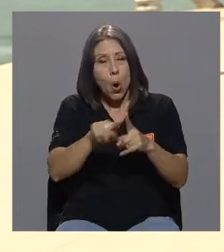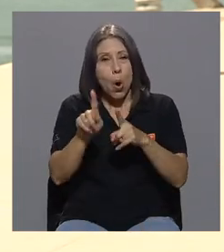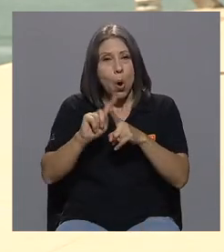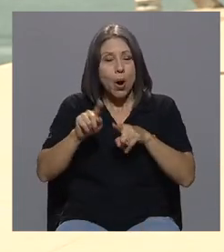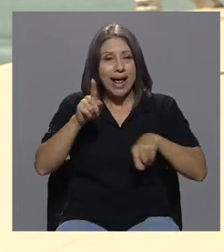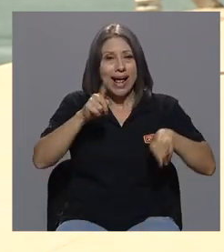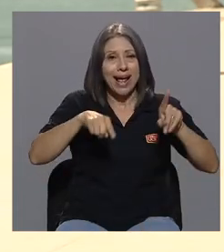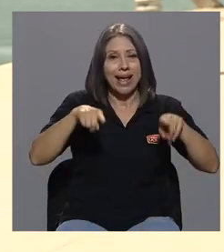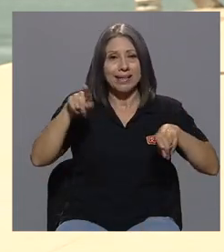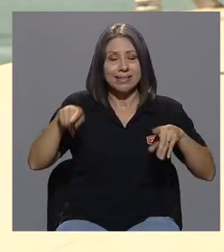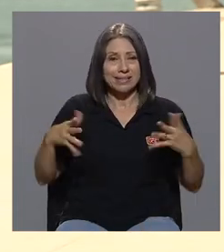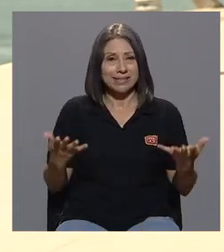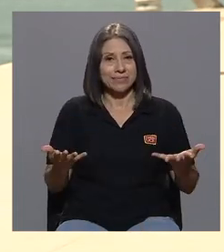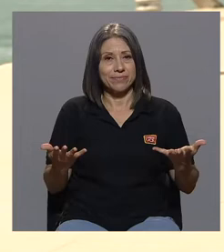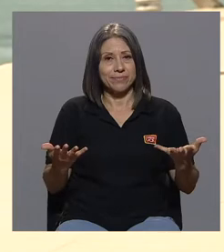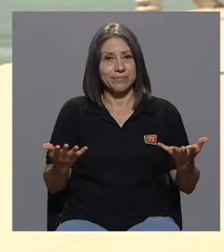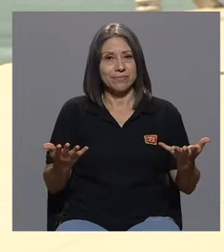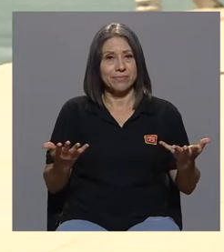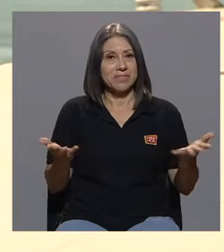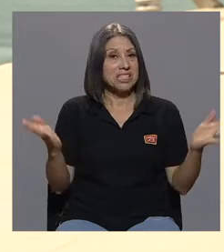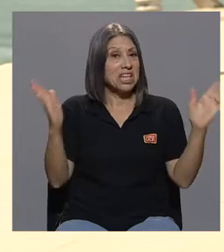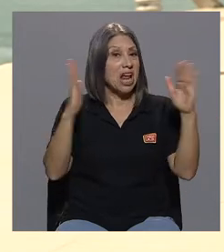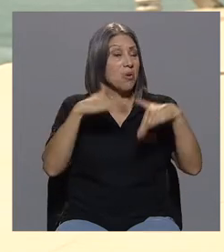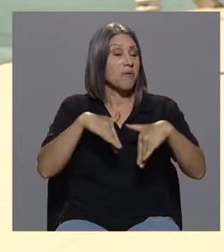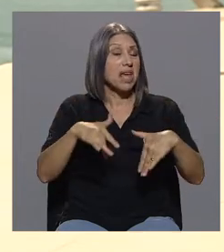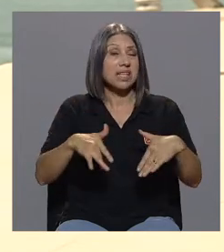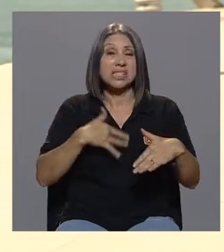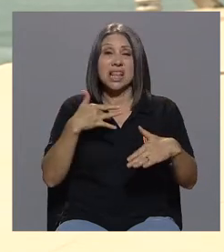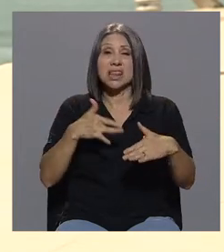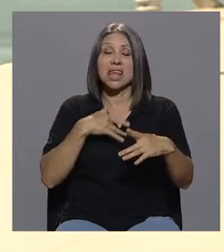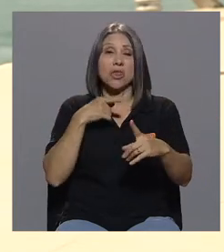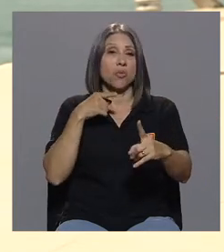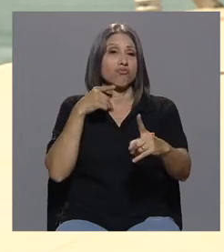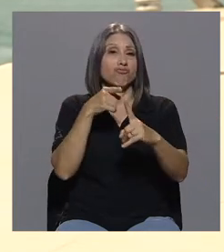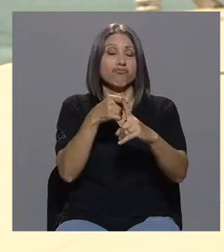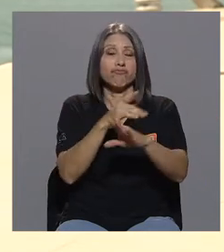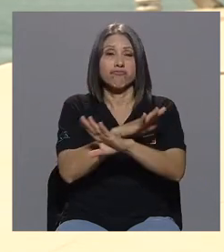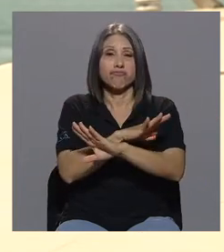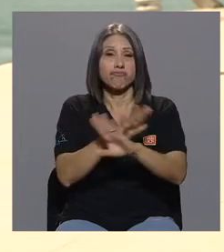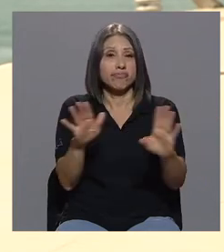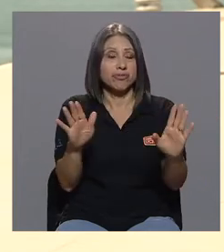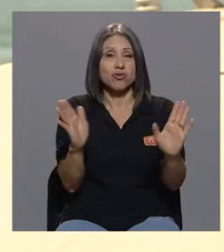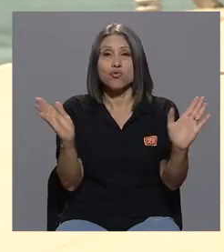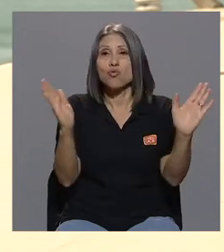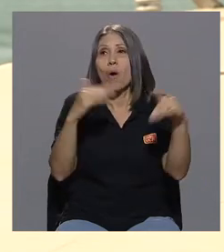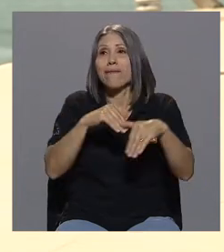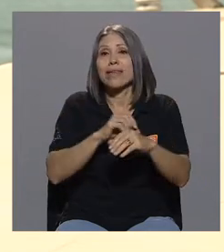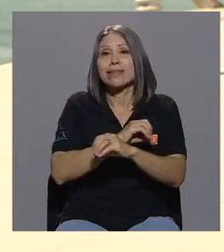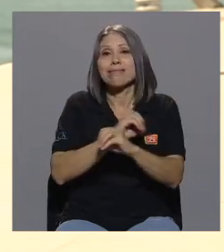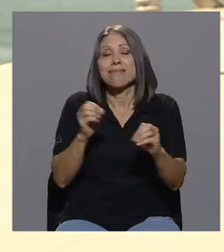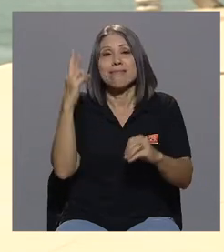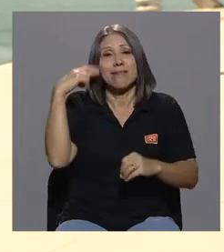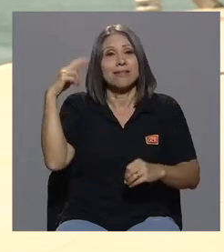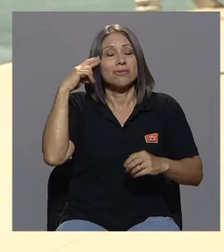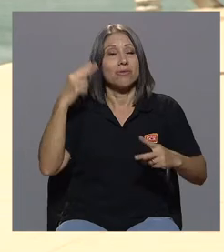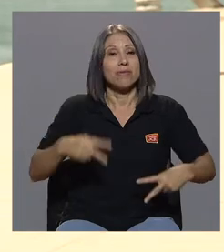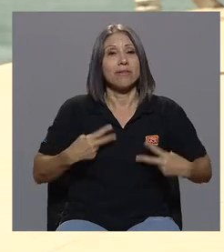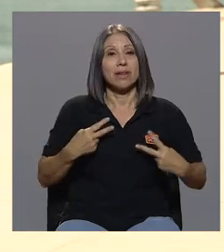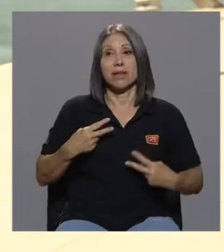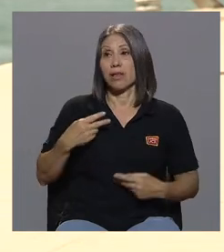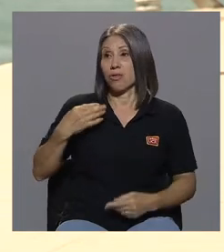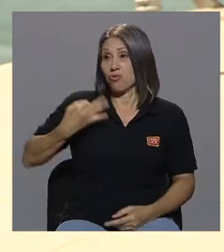Ya no había sentido, Marlon. Ya no había por qué vivir. Todos los días son iguales.